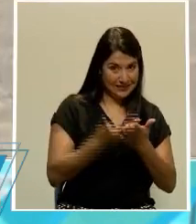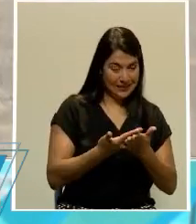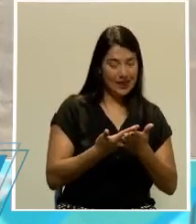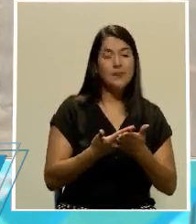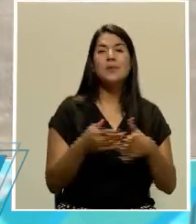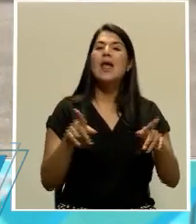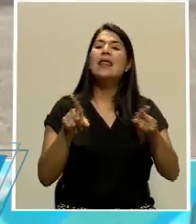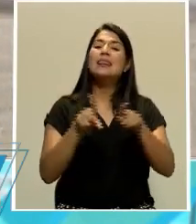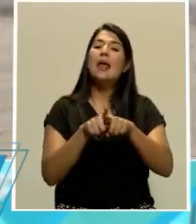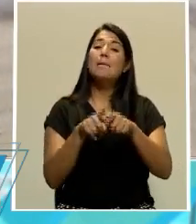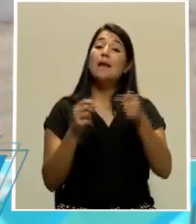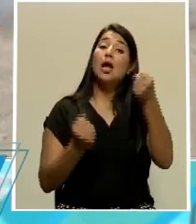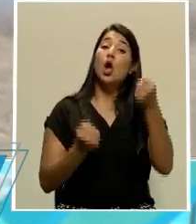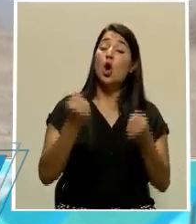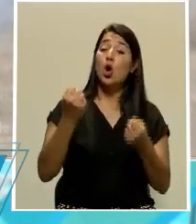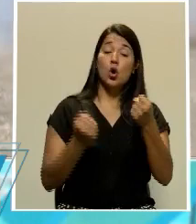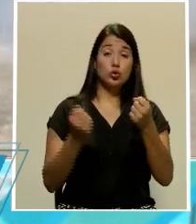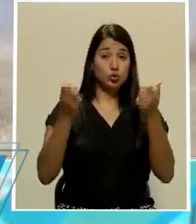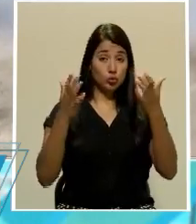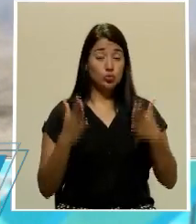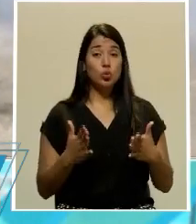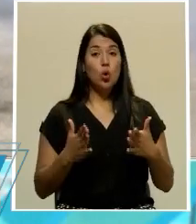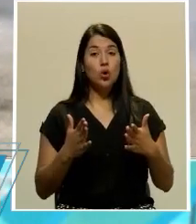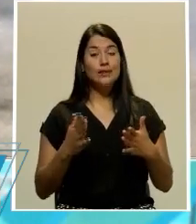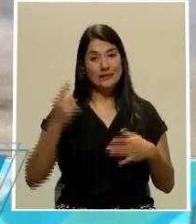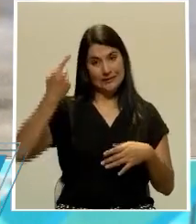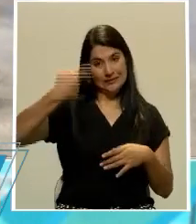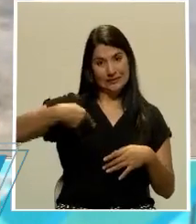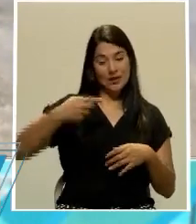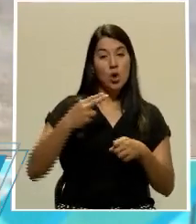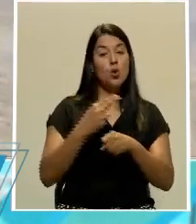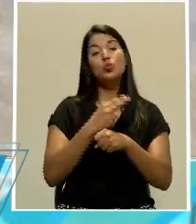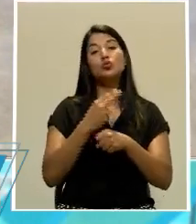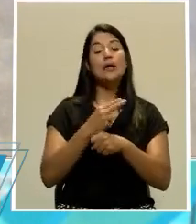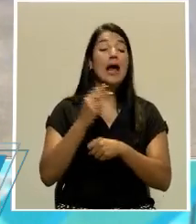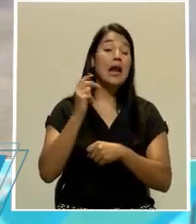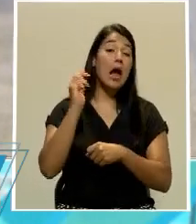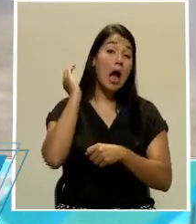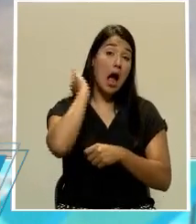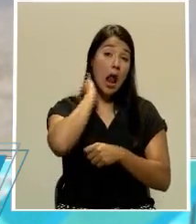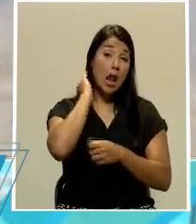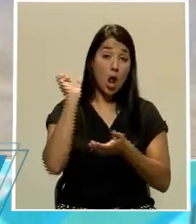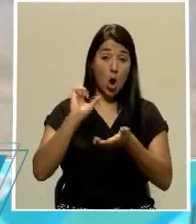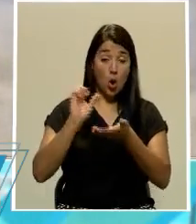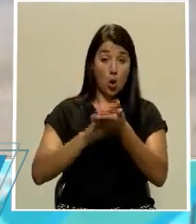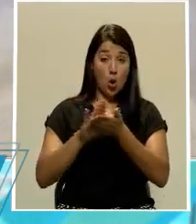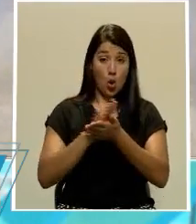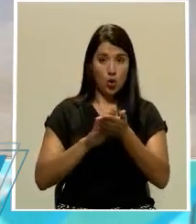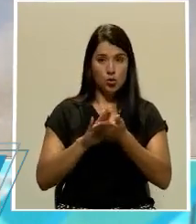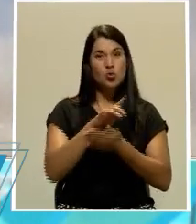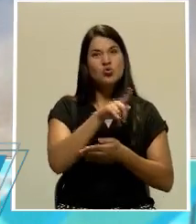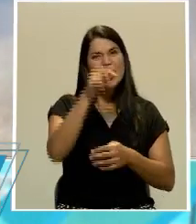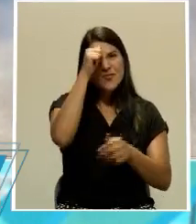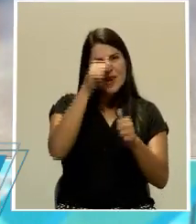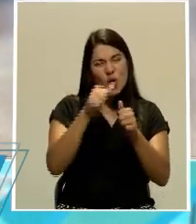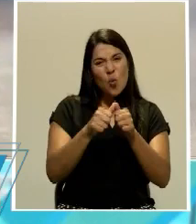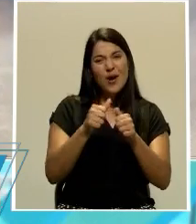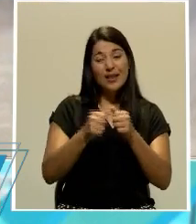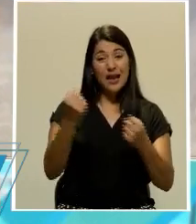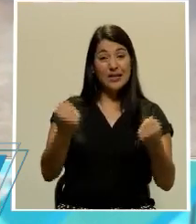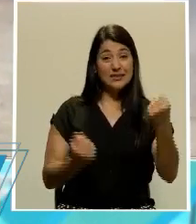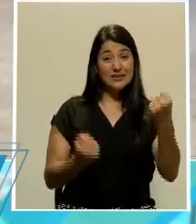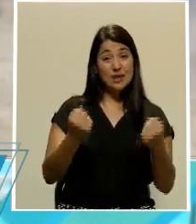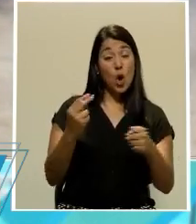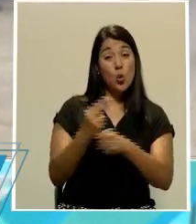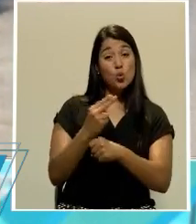conductores. Los conductores no solamente se les obliga a la utilización de alcohol en gel, recordemos que ellos manipulan dinero y estas son fuentes